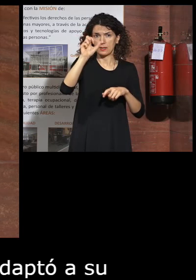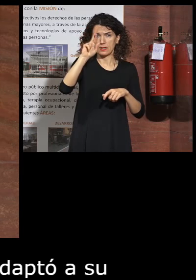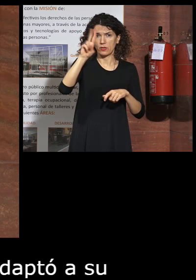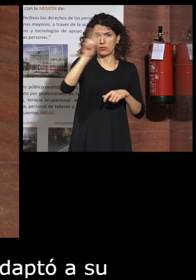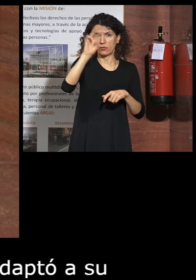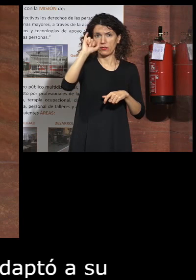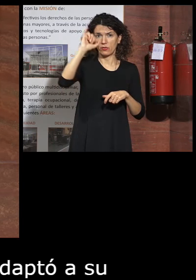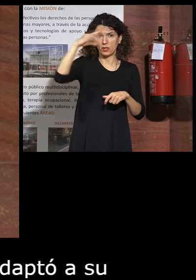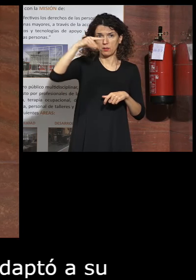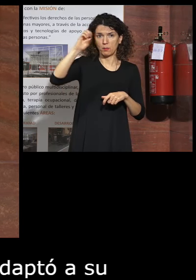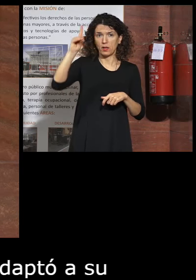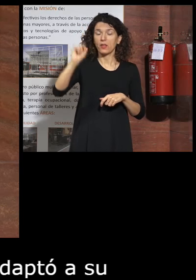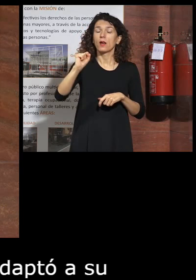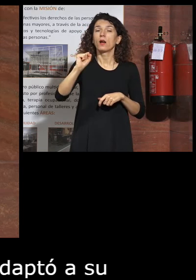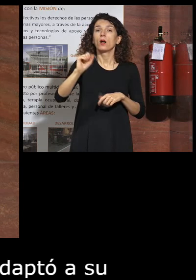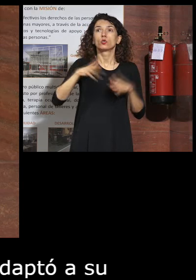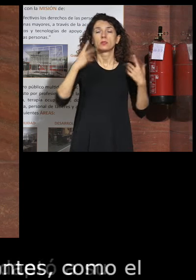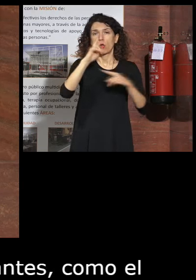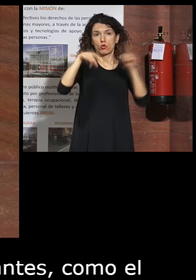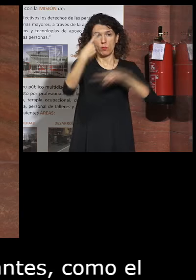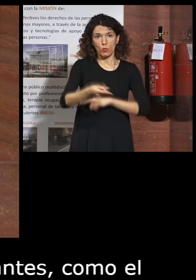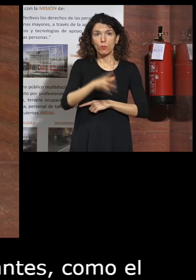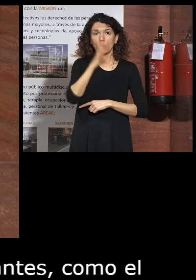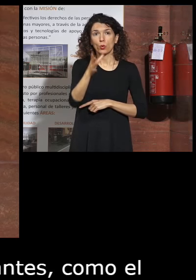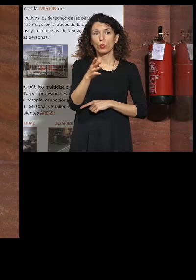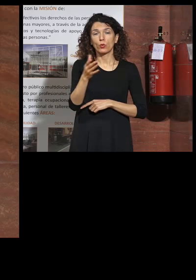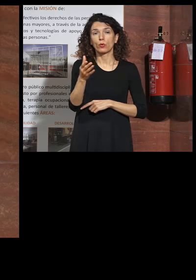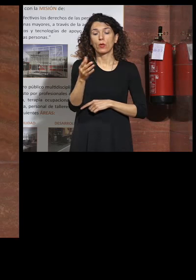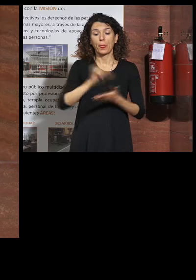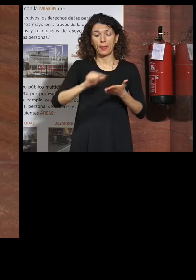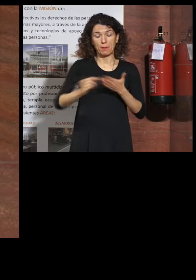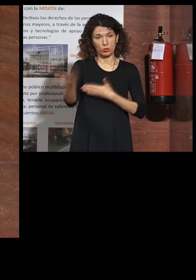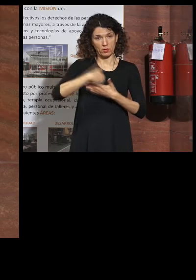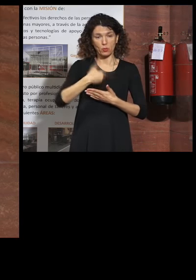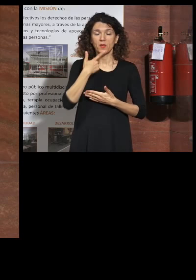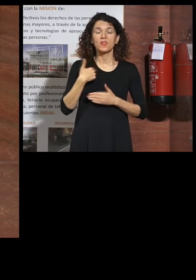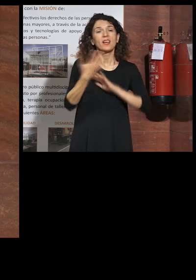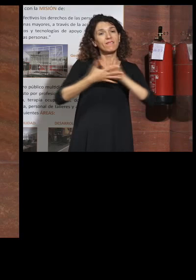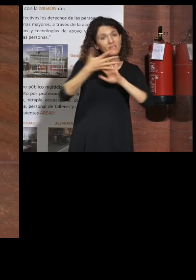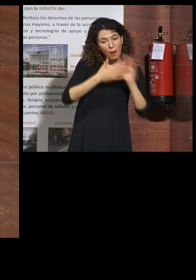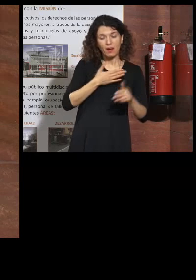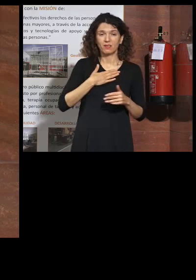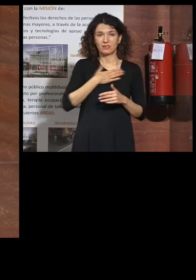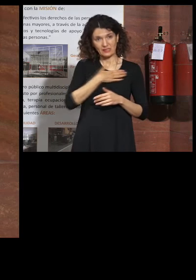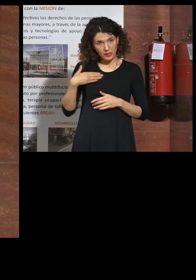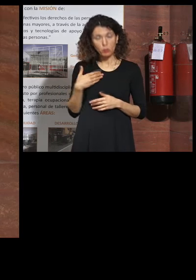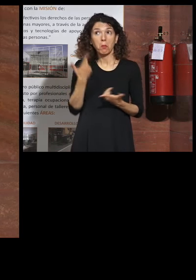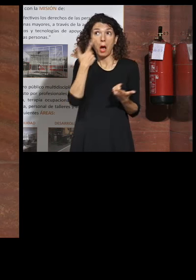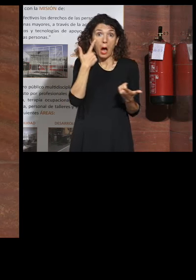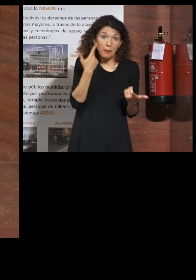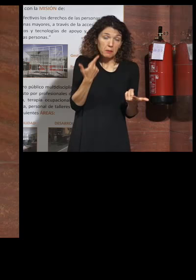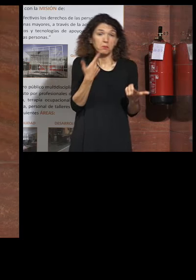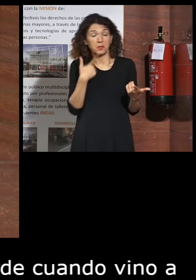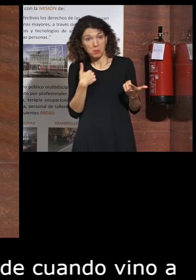y la sorpresa vino dos años más tarde cuando vino a mi despacho y me dice mira quiero hablar contigo y digo bueno no sé que